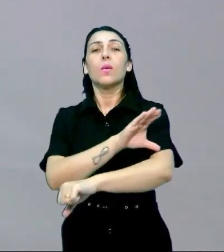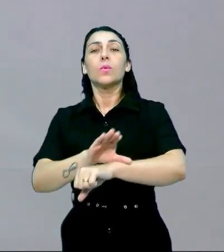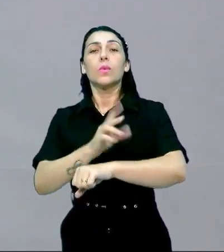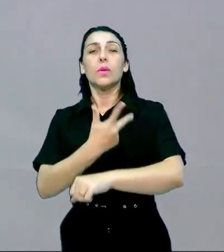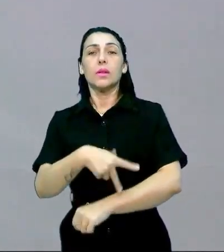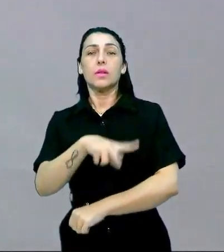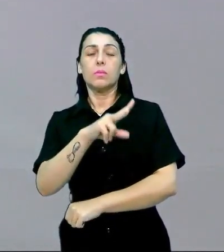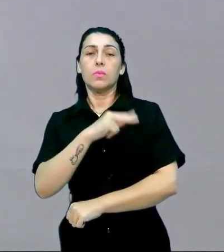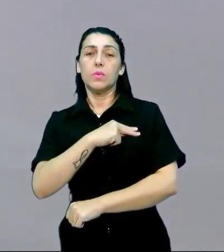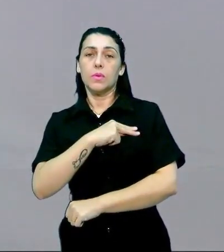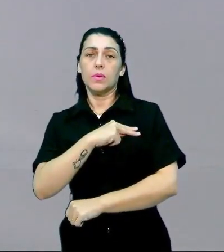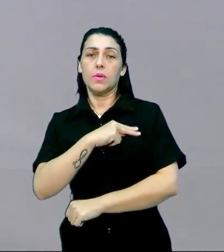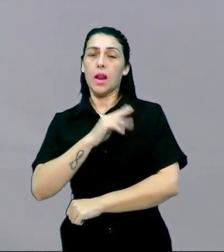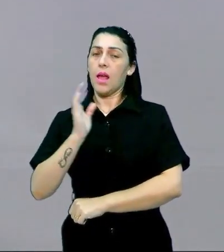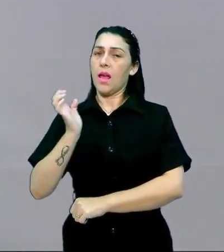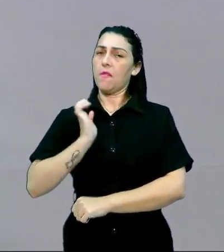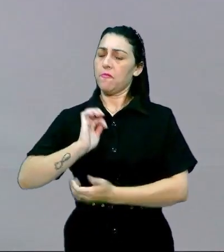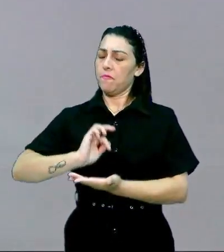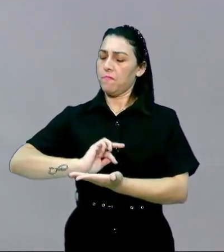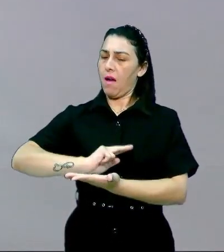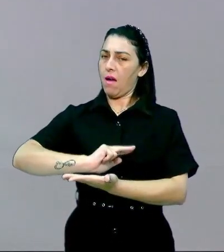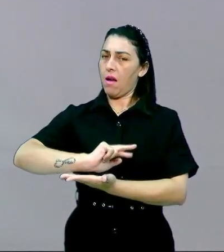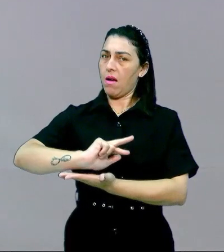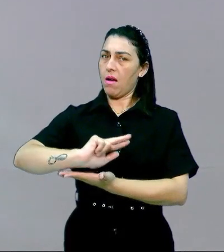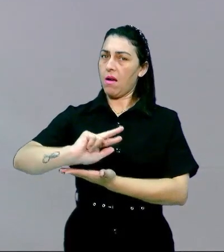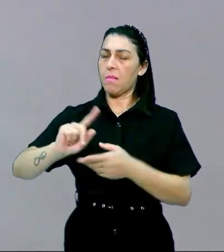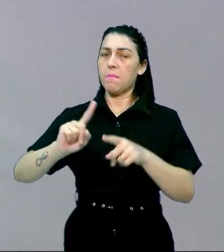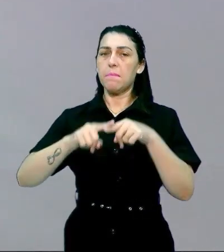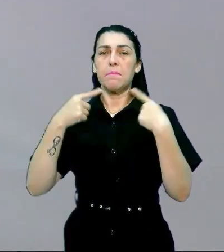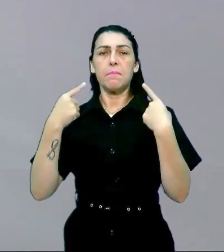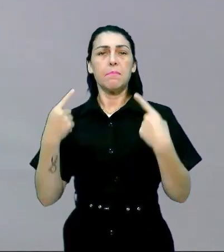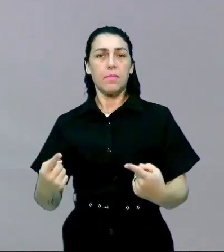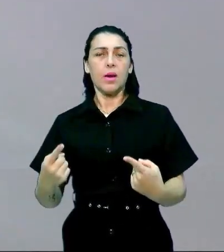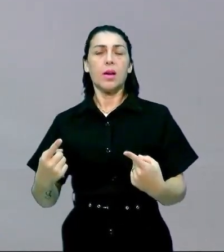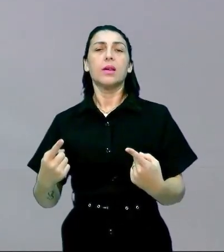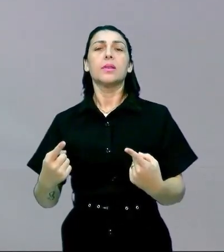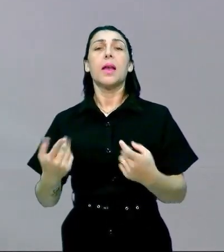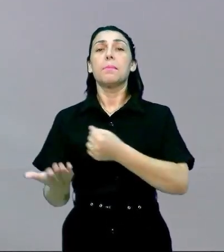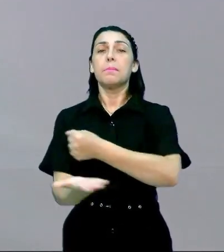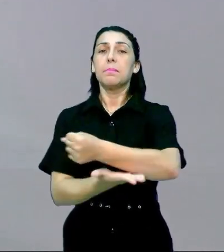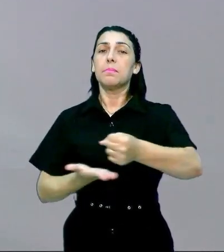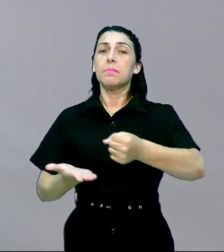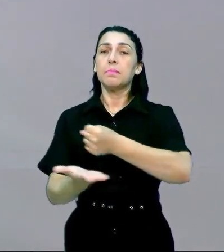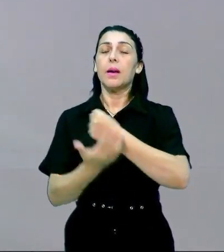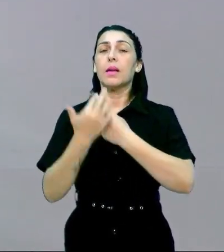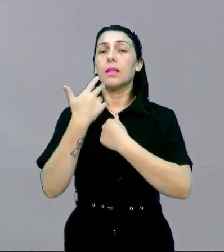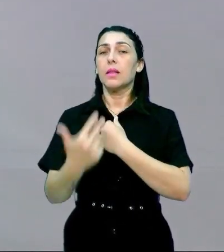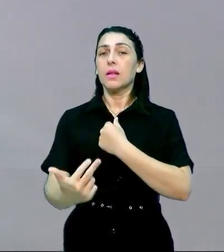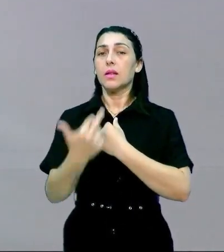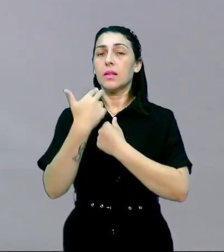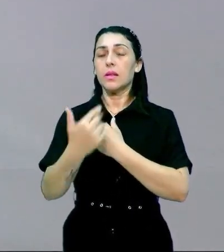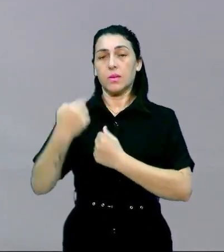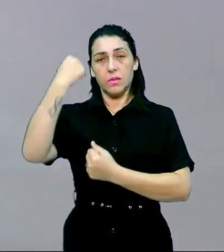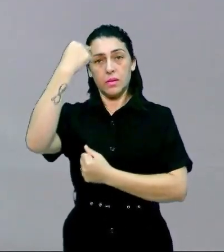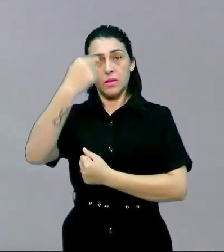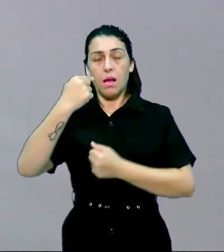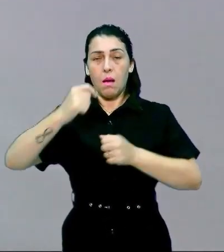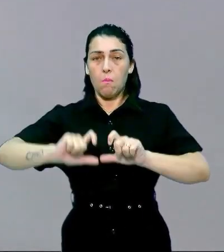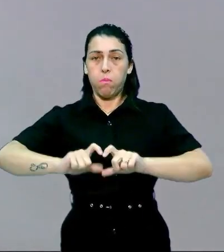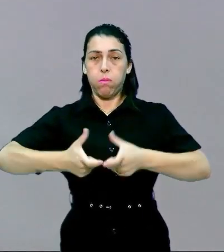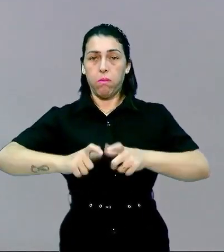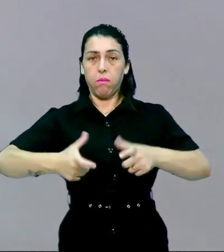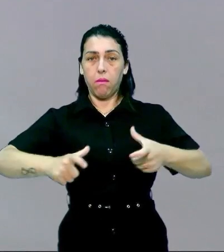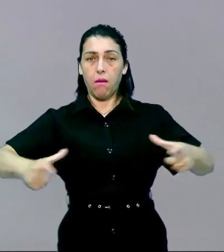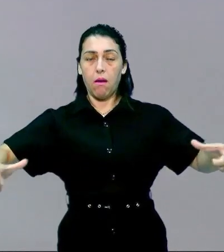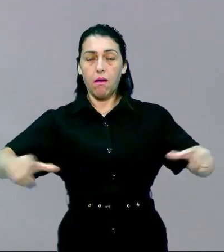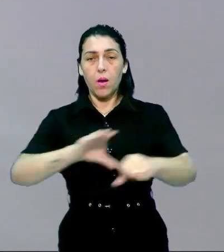española es muy rica es muy vasta pero como es la base de la lengua española ella expandió